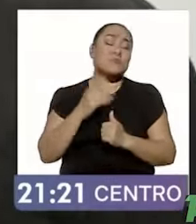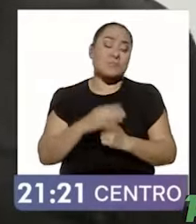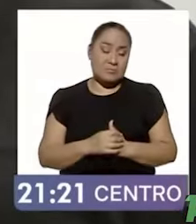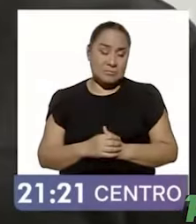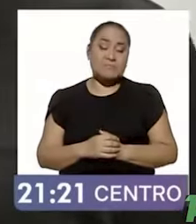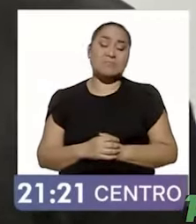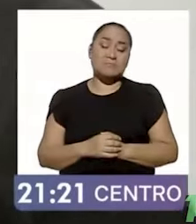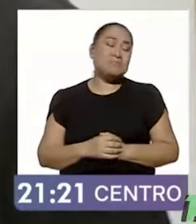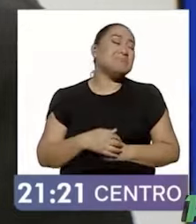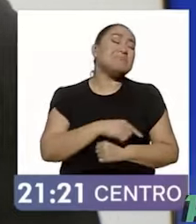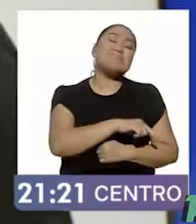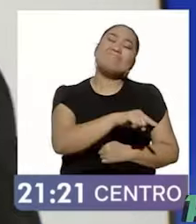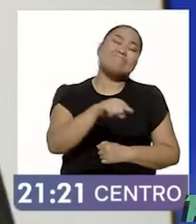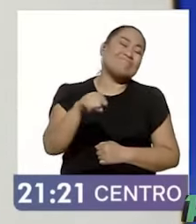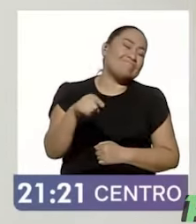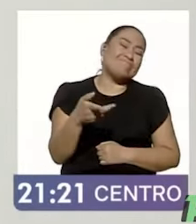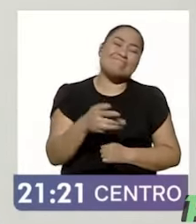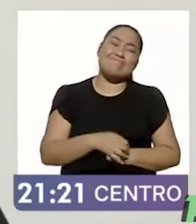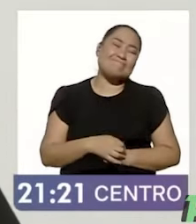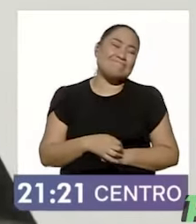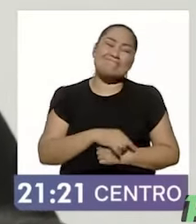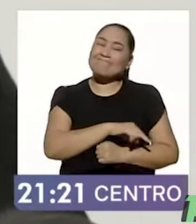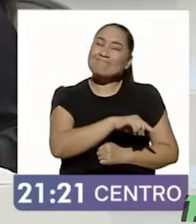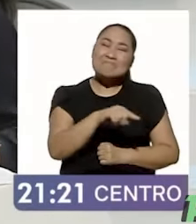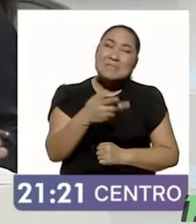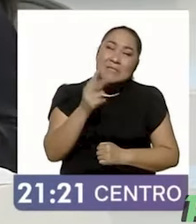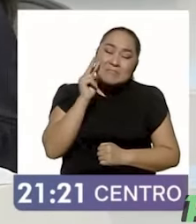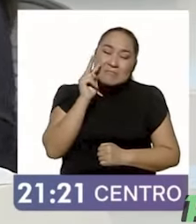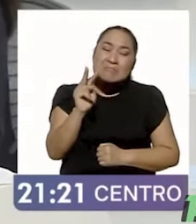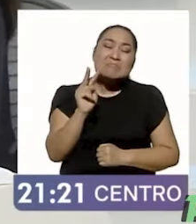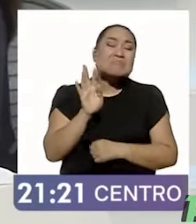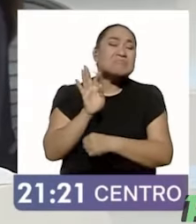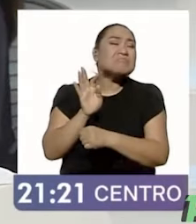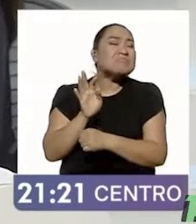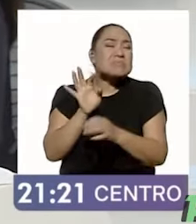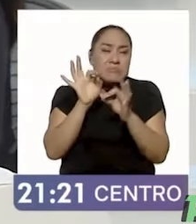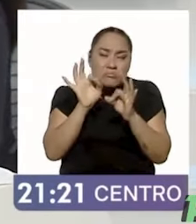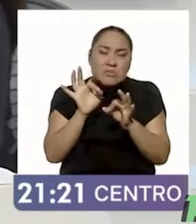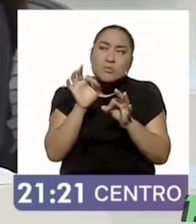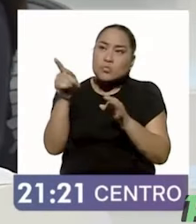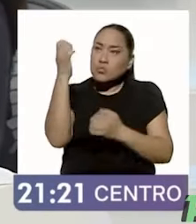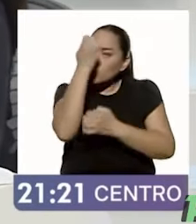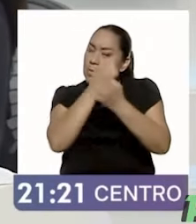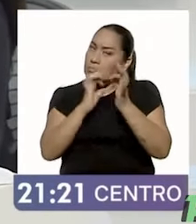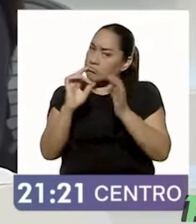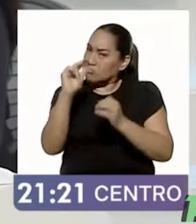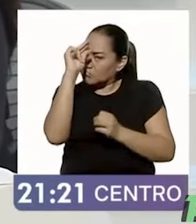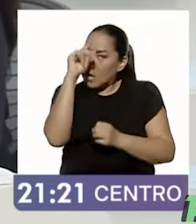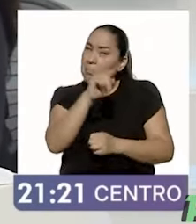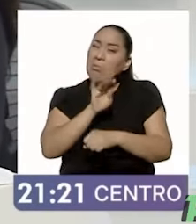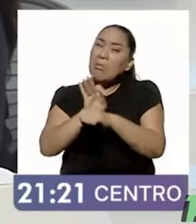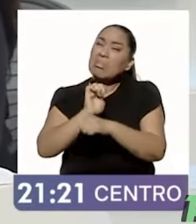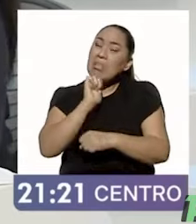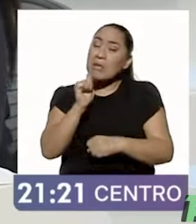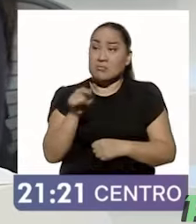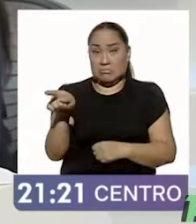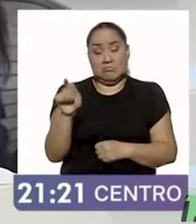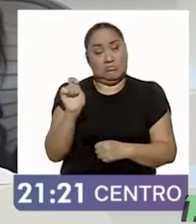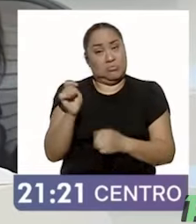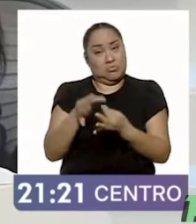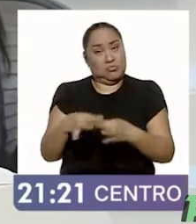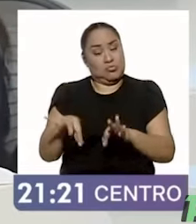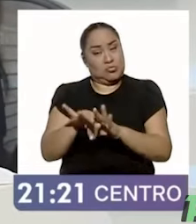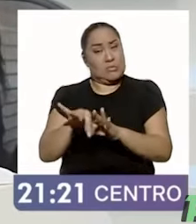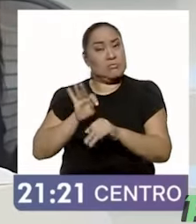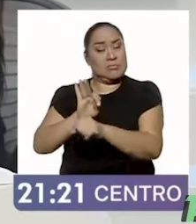aquilatando ustedes, no están siendo suficientemente profundos en su análisis. Estas personas están defendiendo la democracia. Gracias,